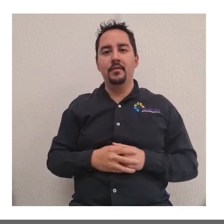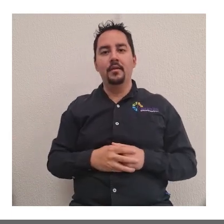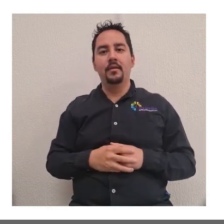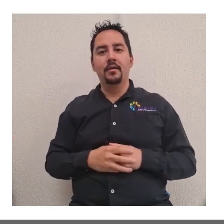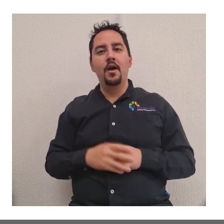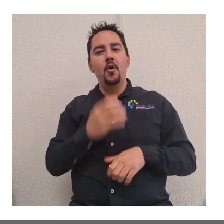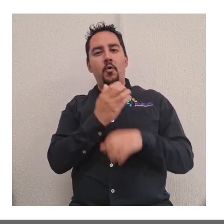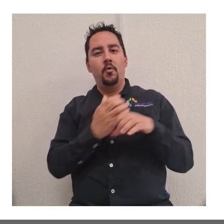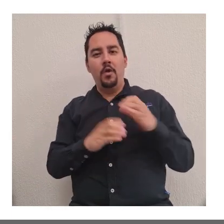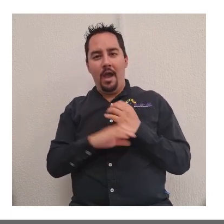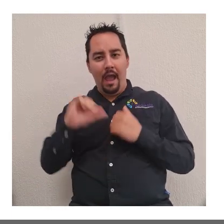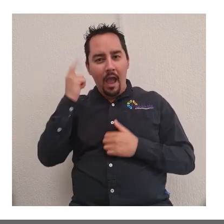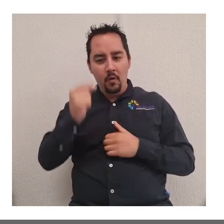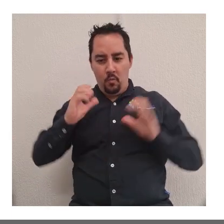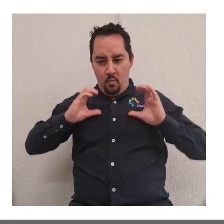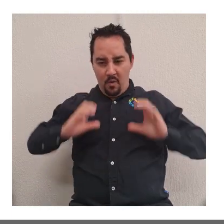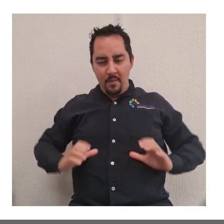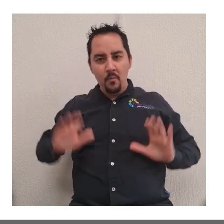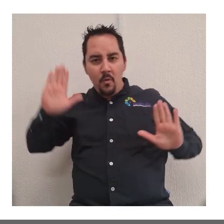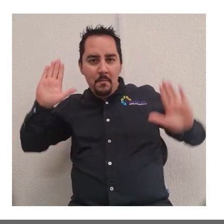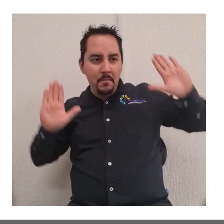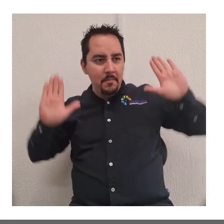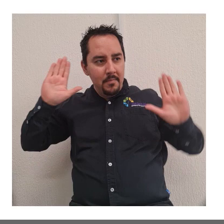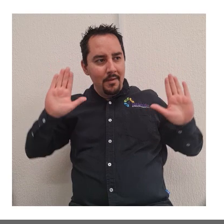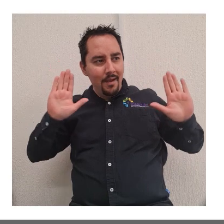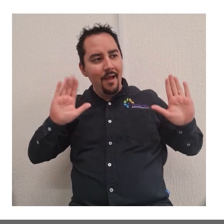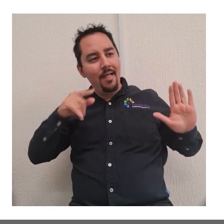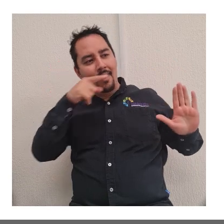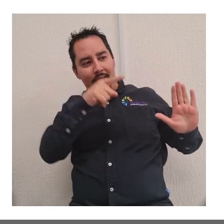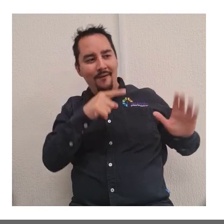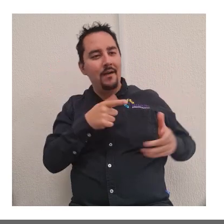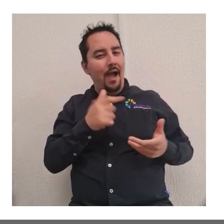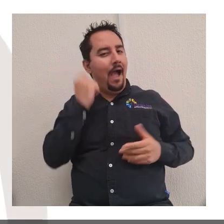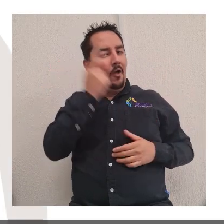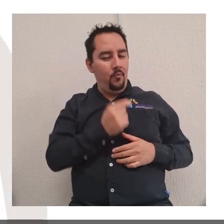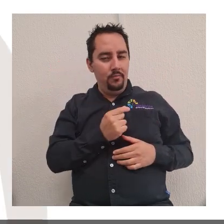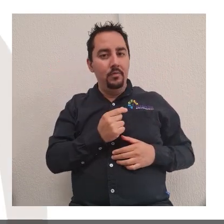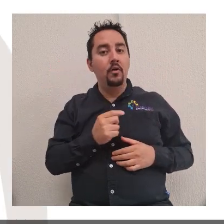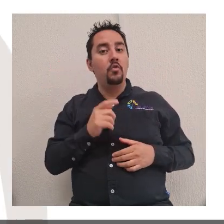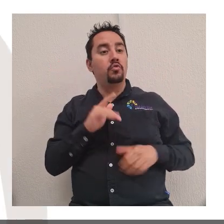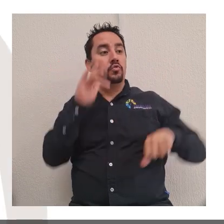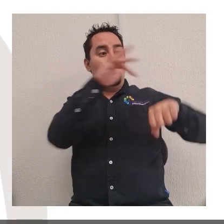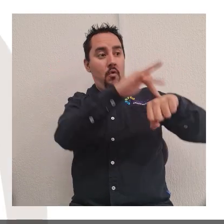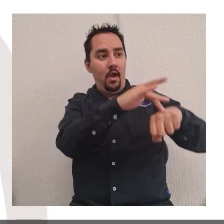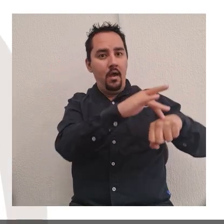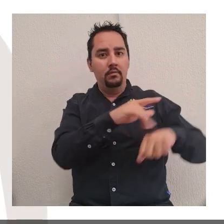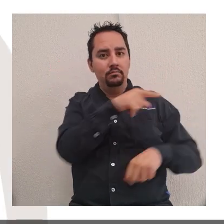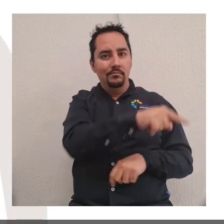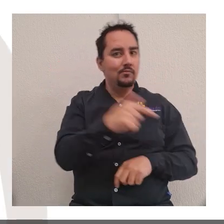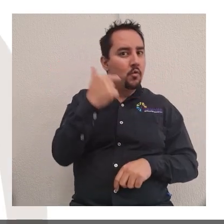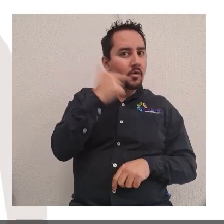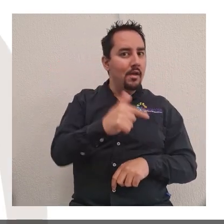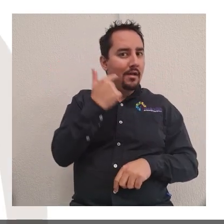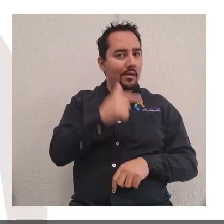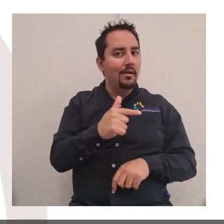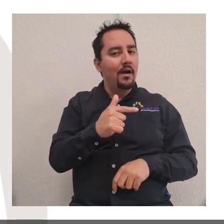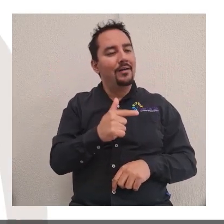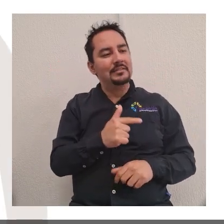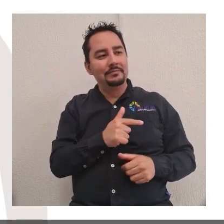Gestos ofensivos o obscenos con las manos o con el cuerpo. Contactos físicos indeseados,